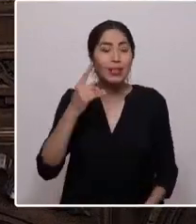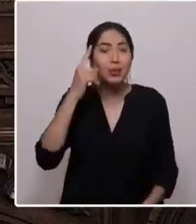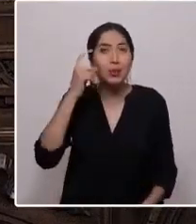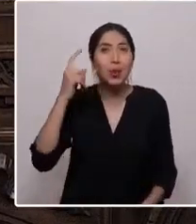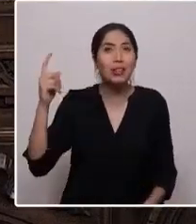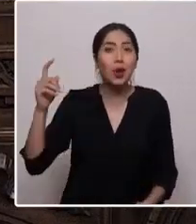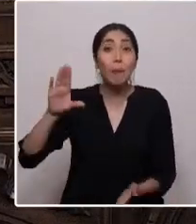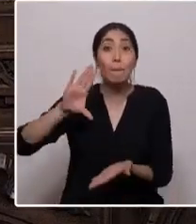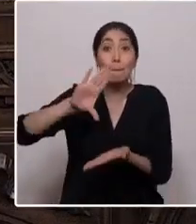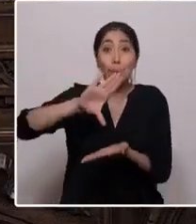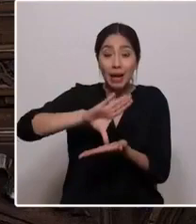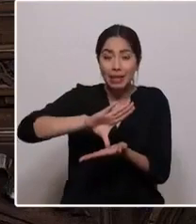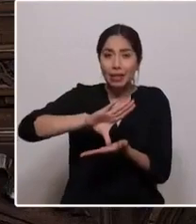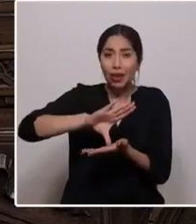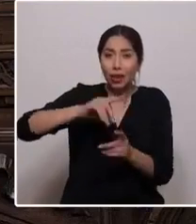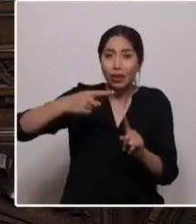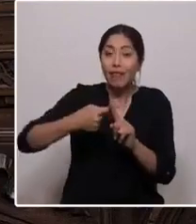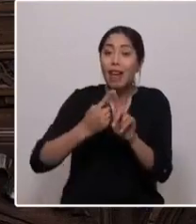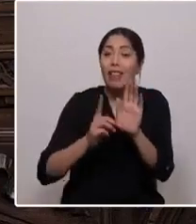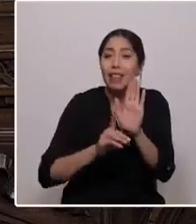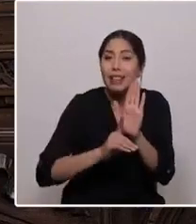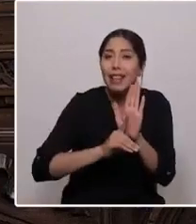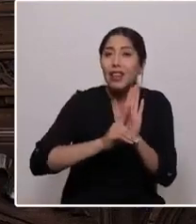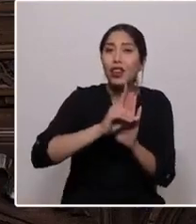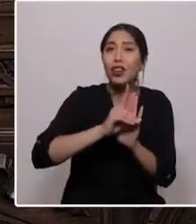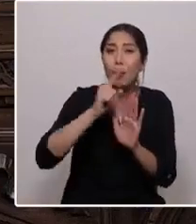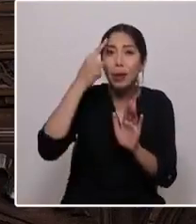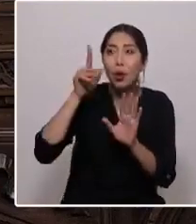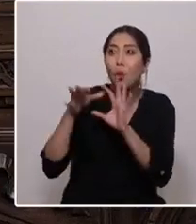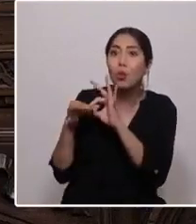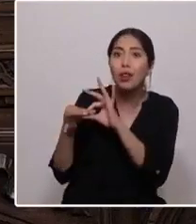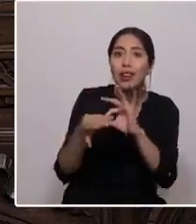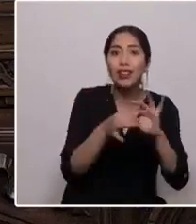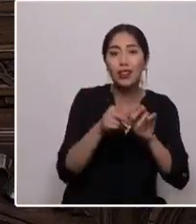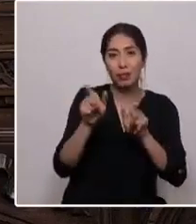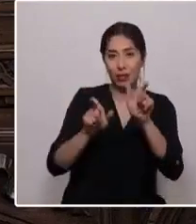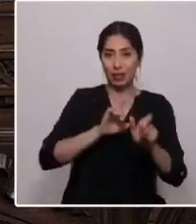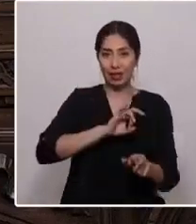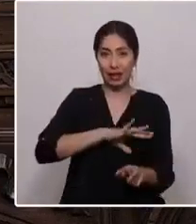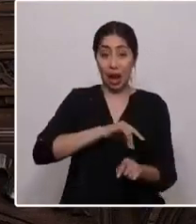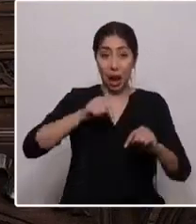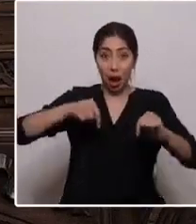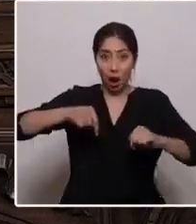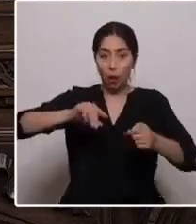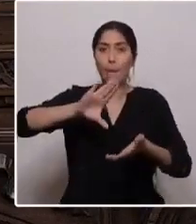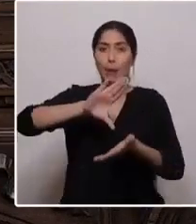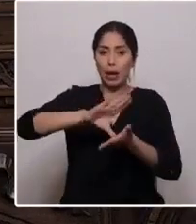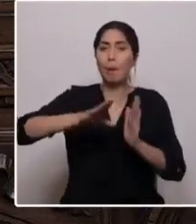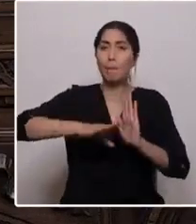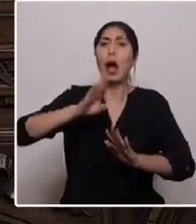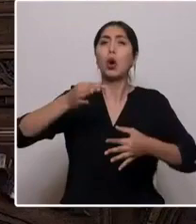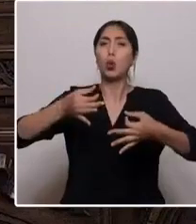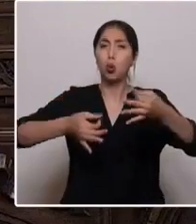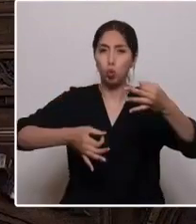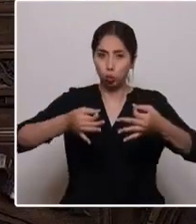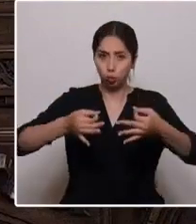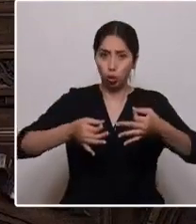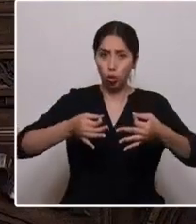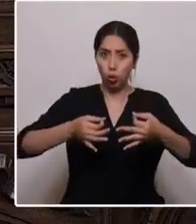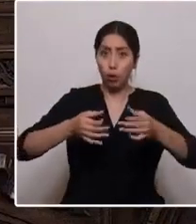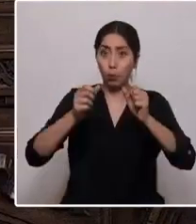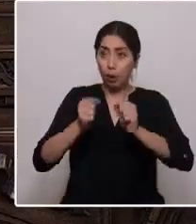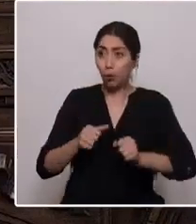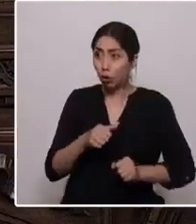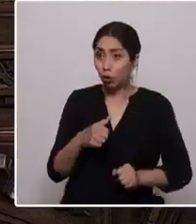que retome su desarrollo de la mano de todos los chilenos, pero esta vez en un país más justo donde todos podamos tener las mismas